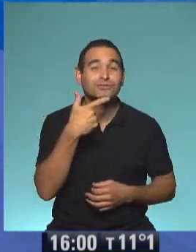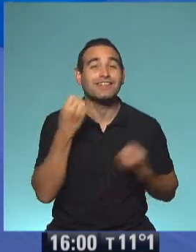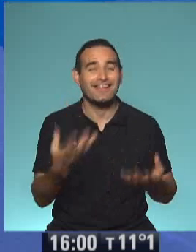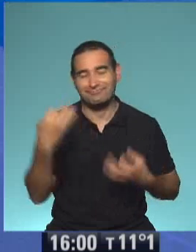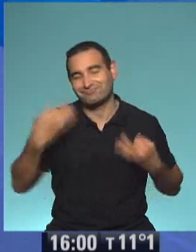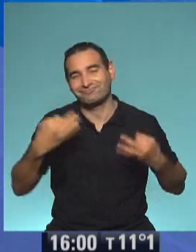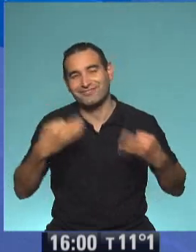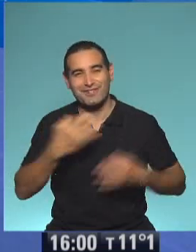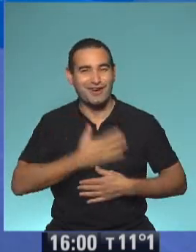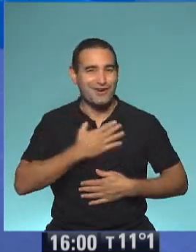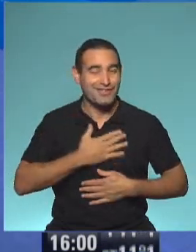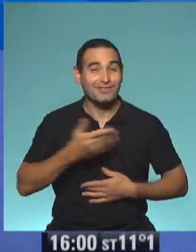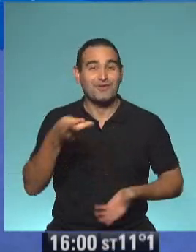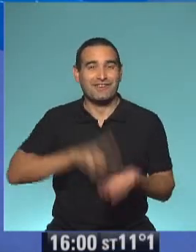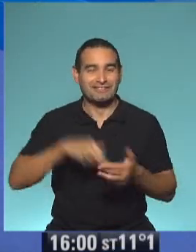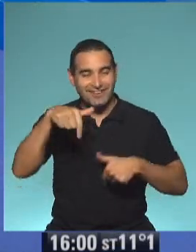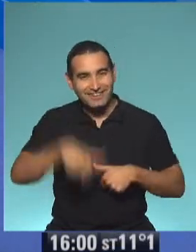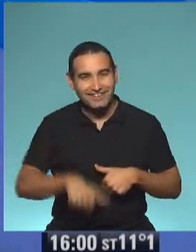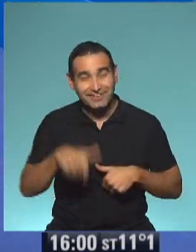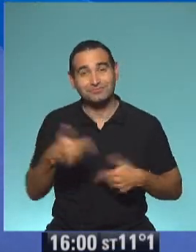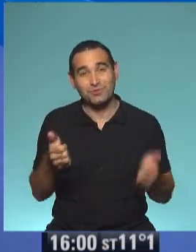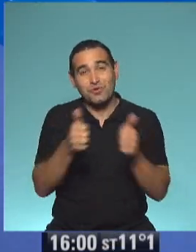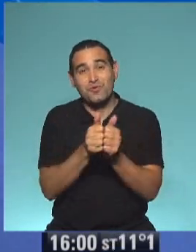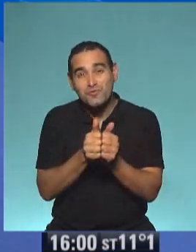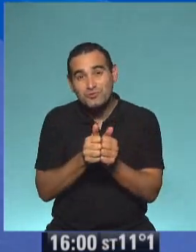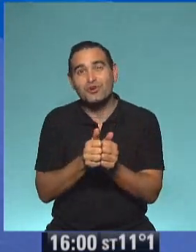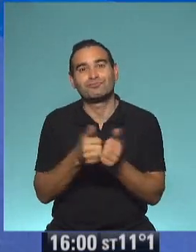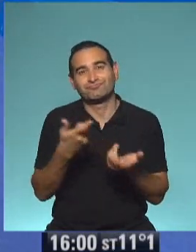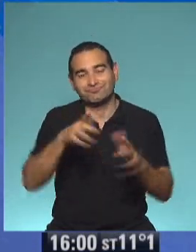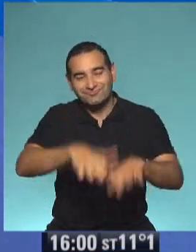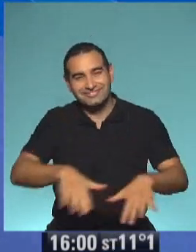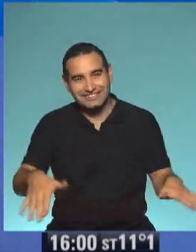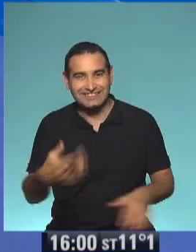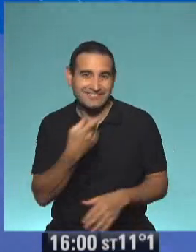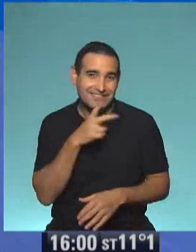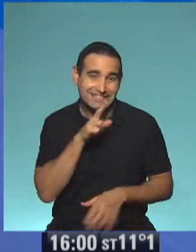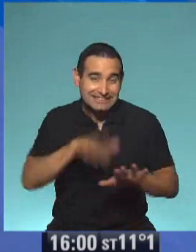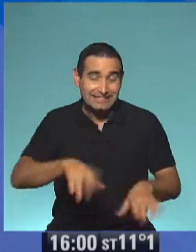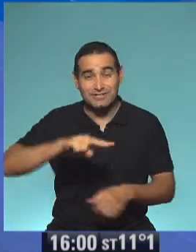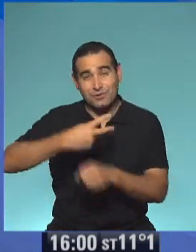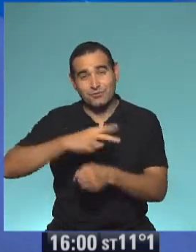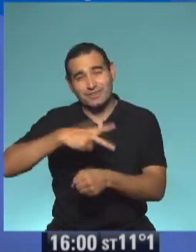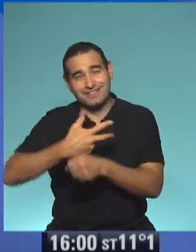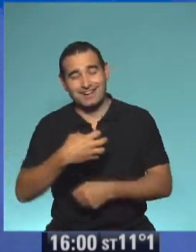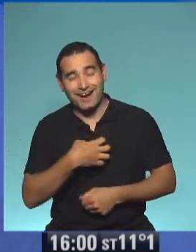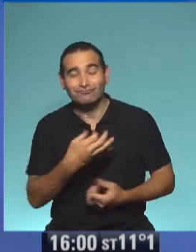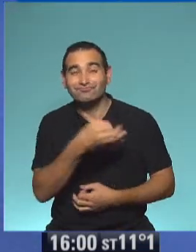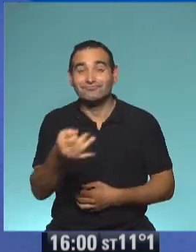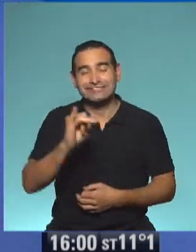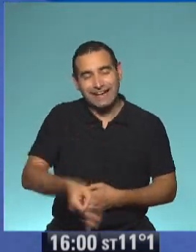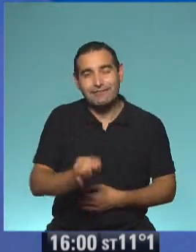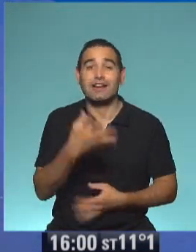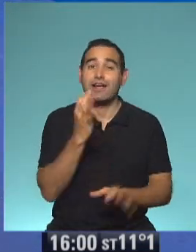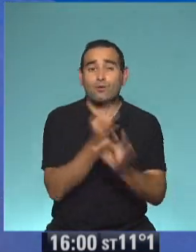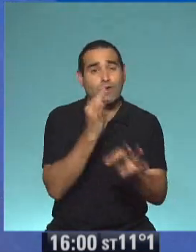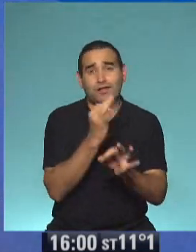Bien, muy bien, muy contento de estar aquí otra vez, acompañando más que nada a los changuitos y las changuitas de segundo y tercer grado. Así es, nosotros sabemos que la